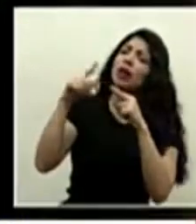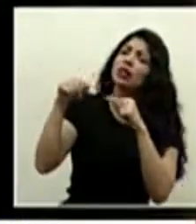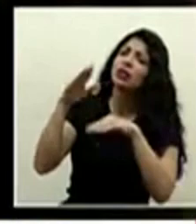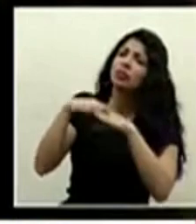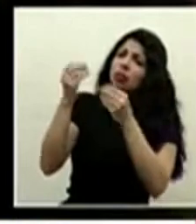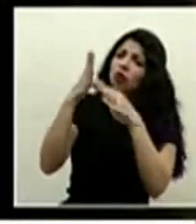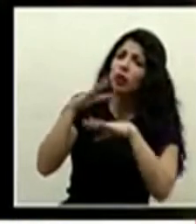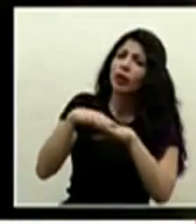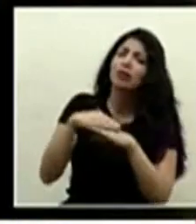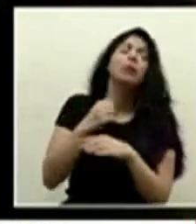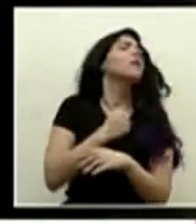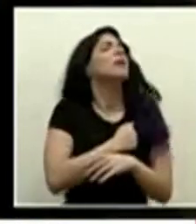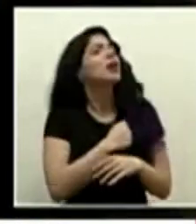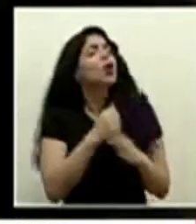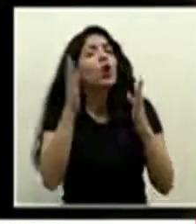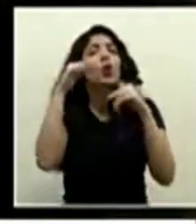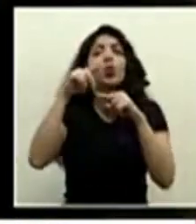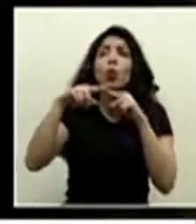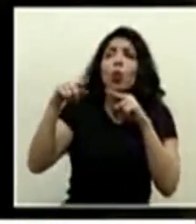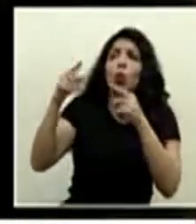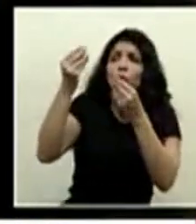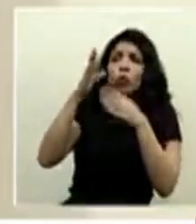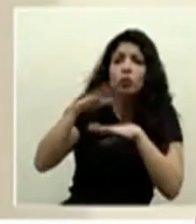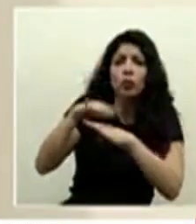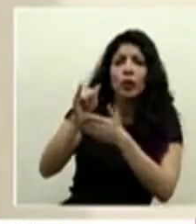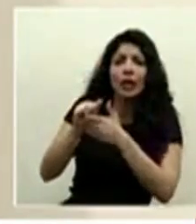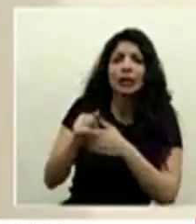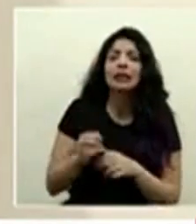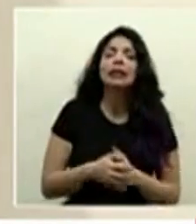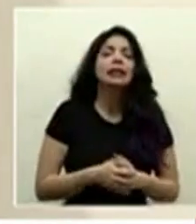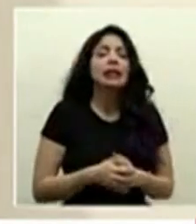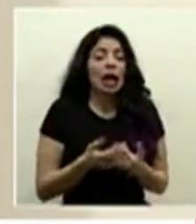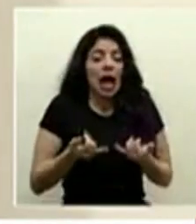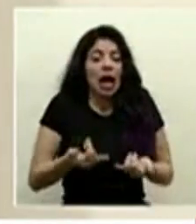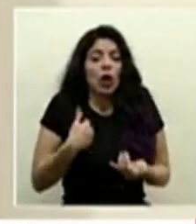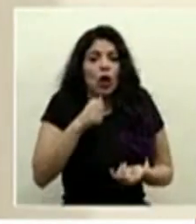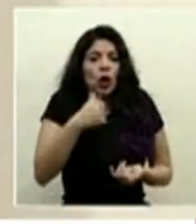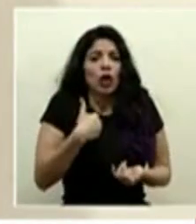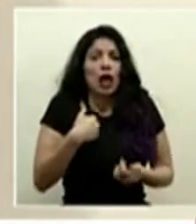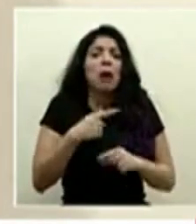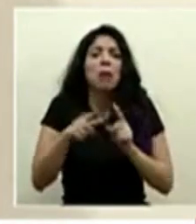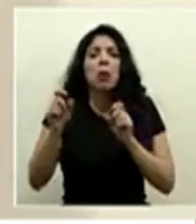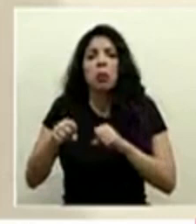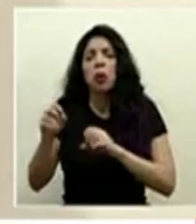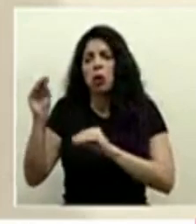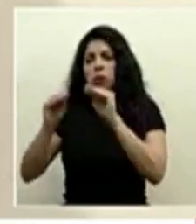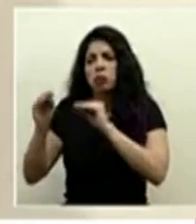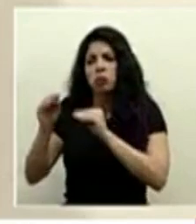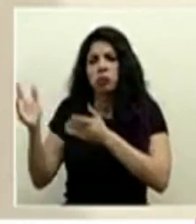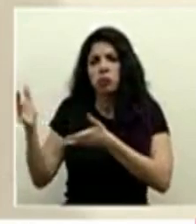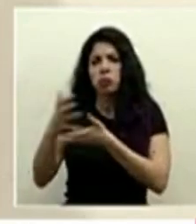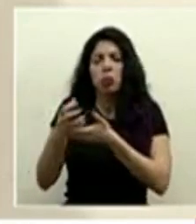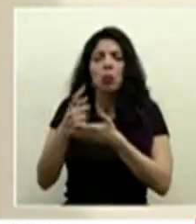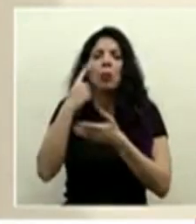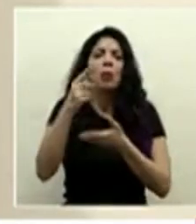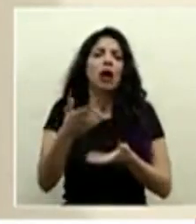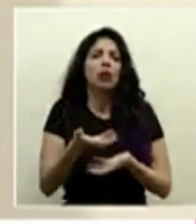doctor perdón no hay estadísticas de eso doctor no las ando pero podemos comenzar a recopilarlas para